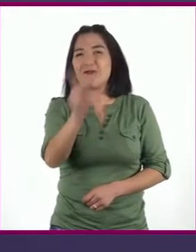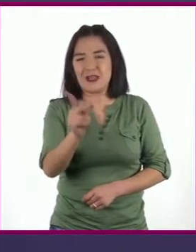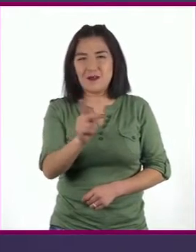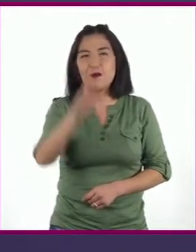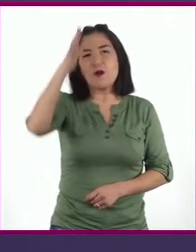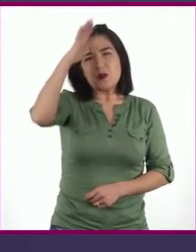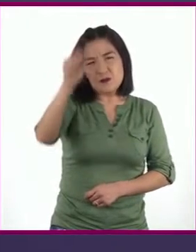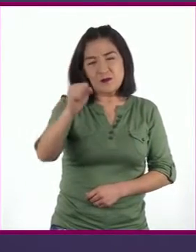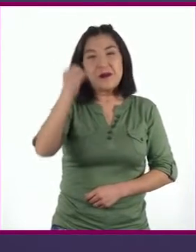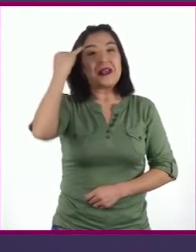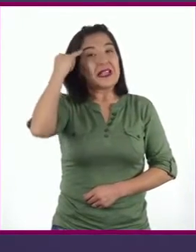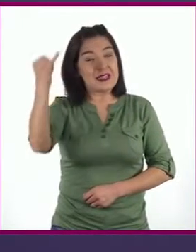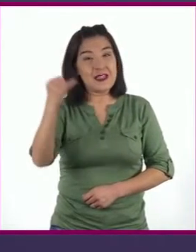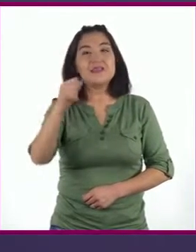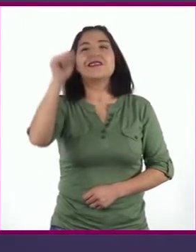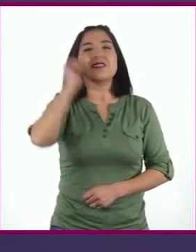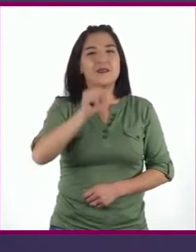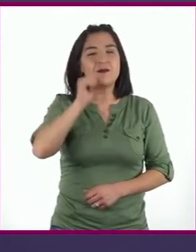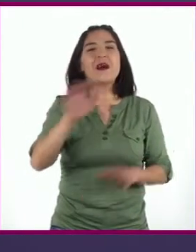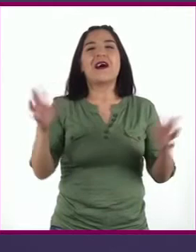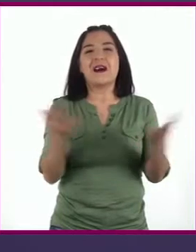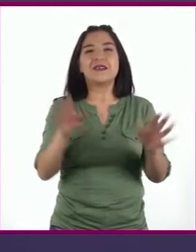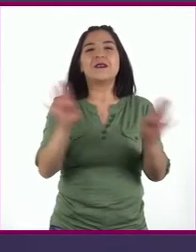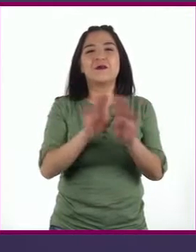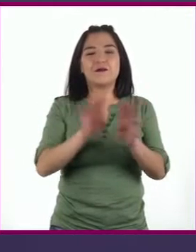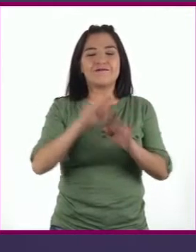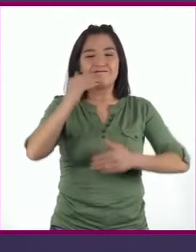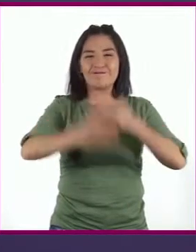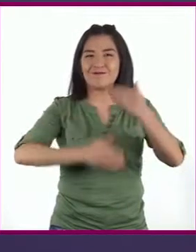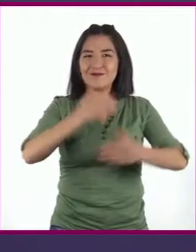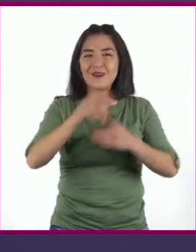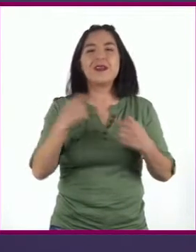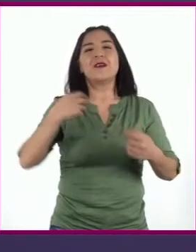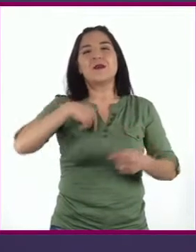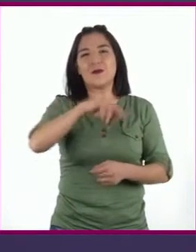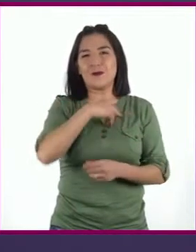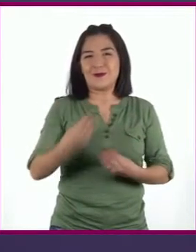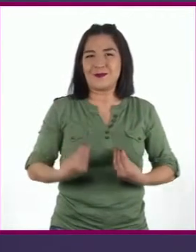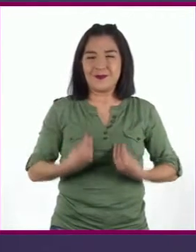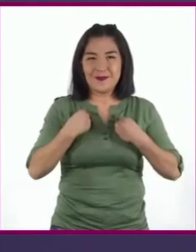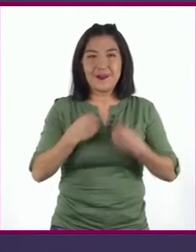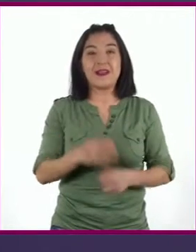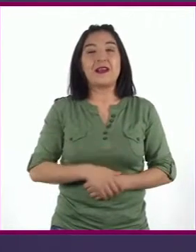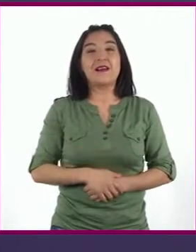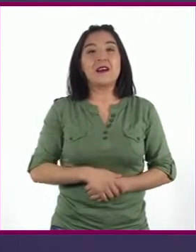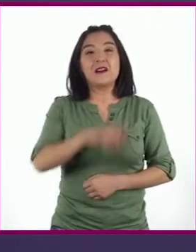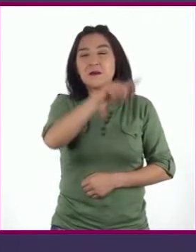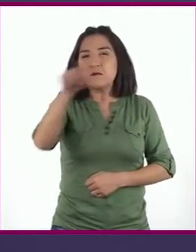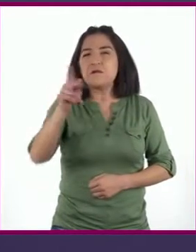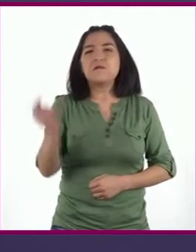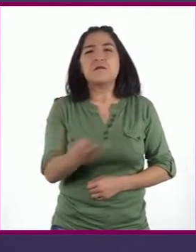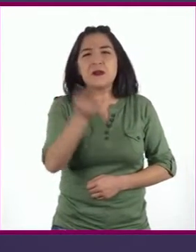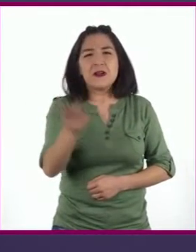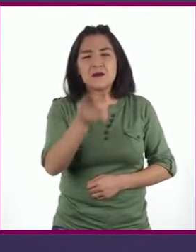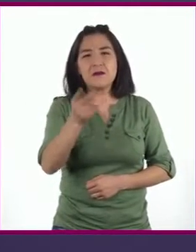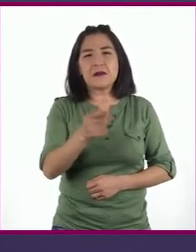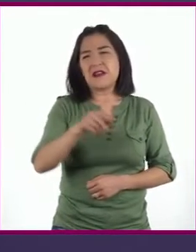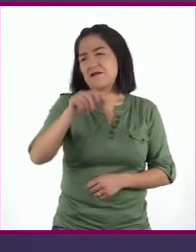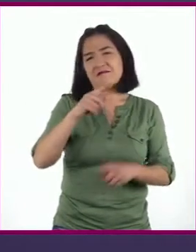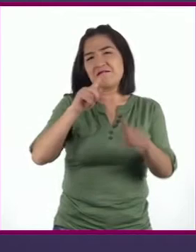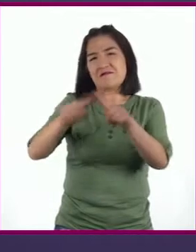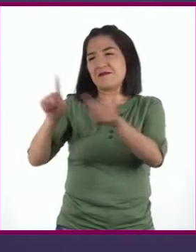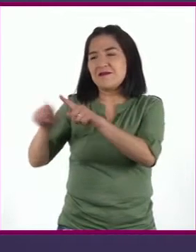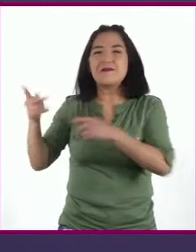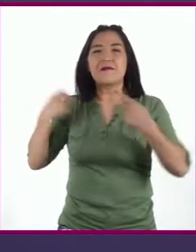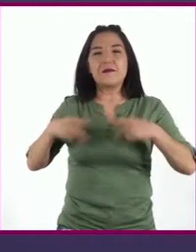conceptos o ideas siempre han sido una constante en nuestras vidas. Si preguntan a distintas personas